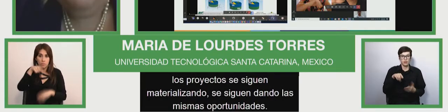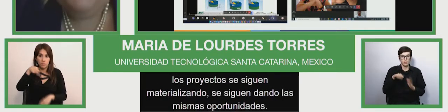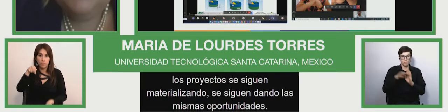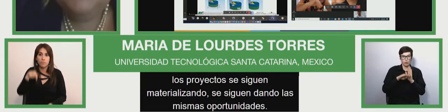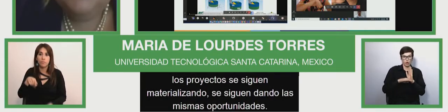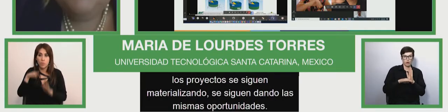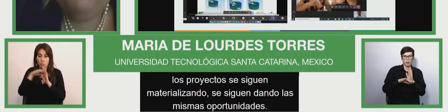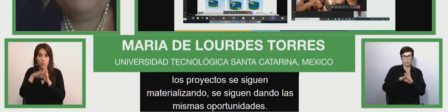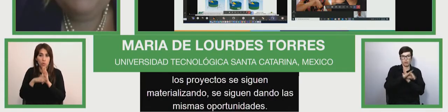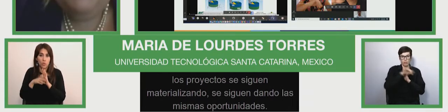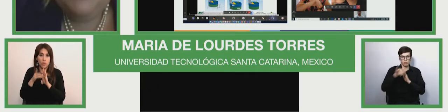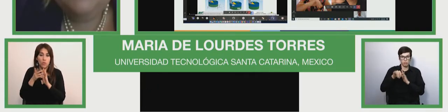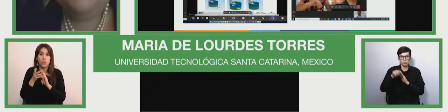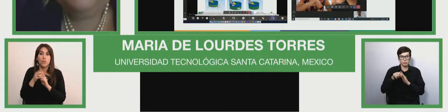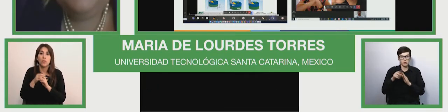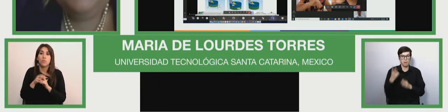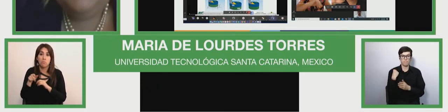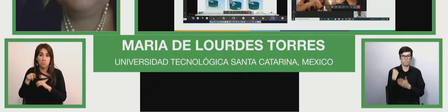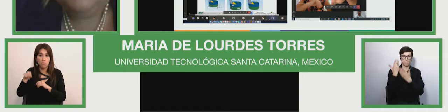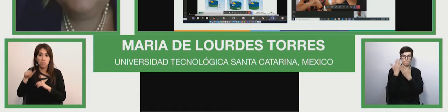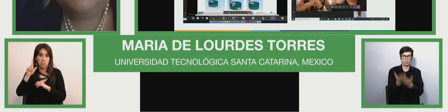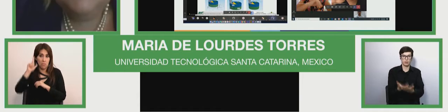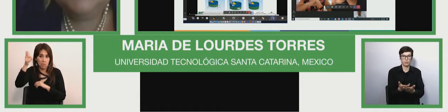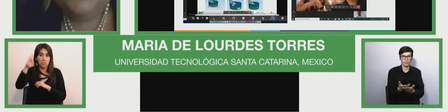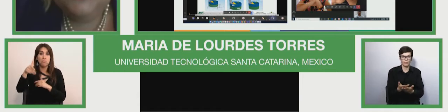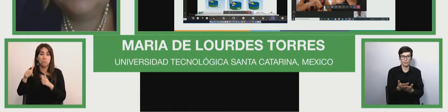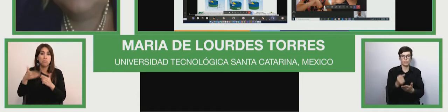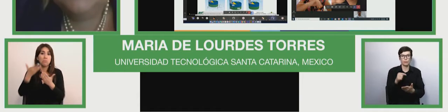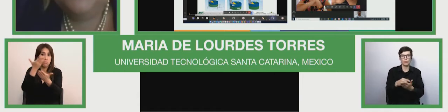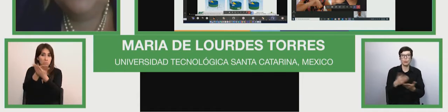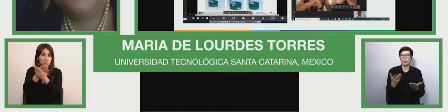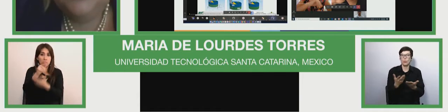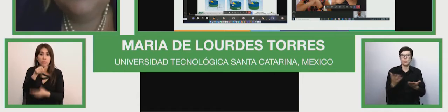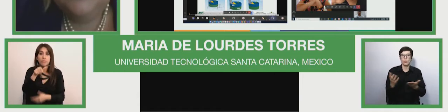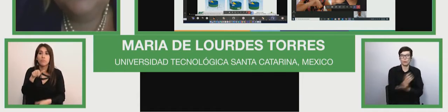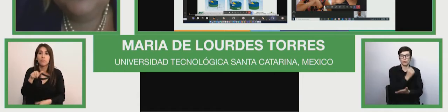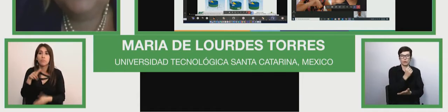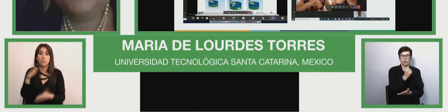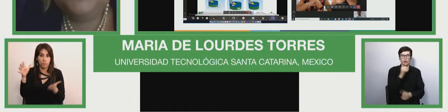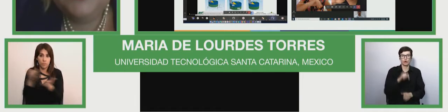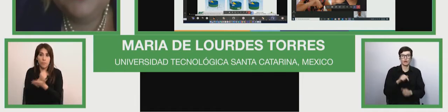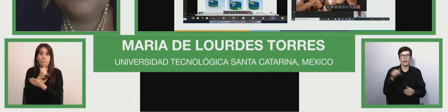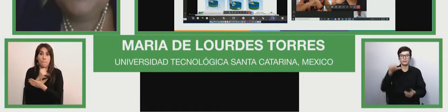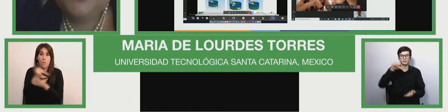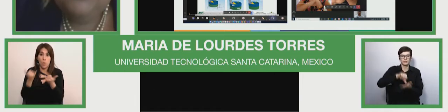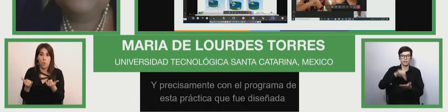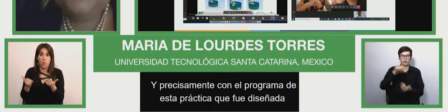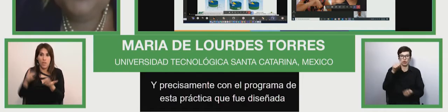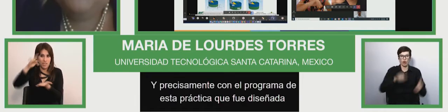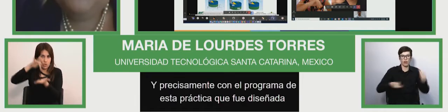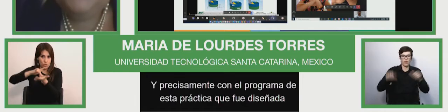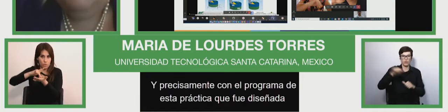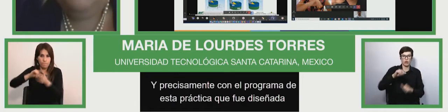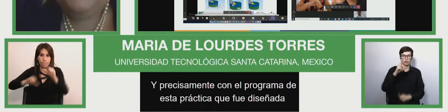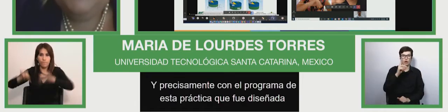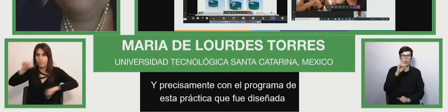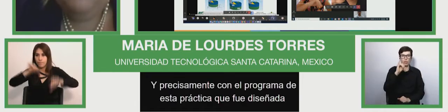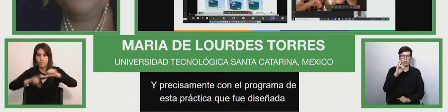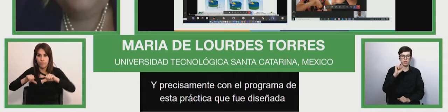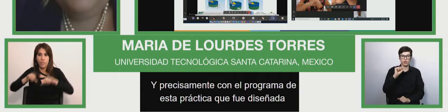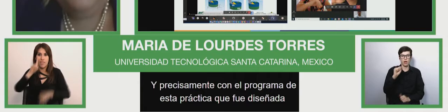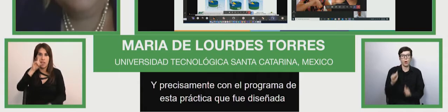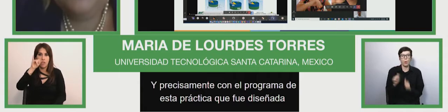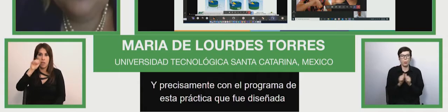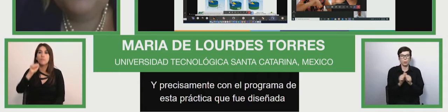como esta práctica que fue premiada a través del Centro de Laboratorio Día en conjunto con el modelo